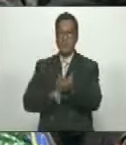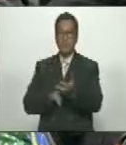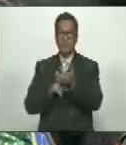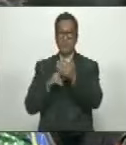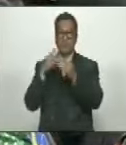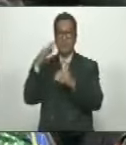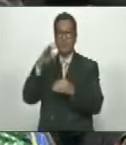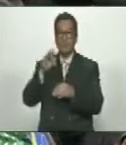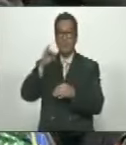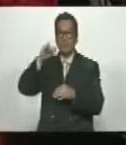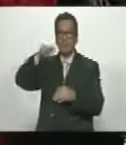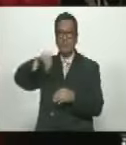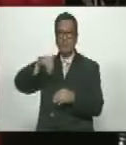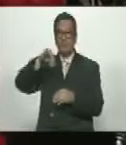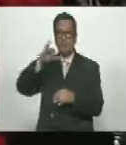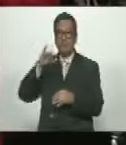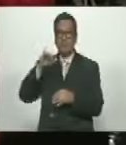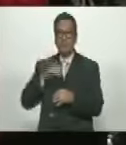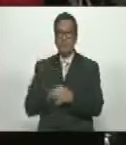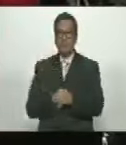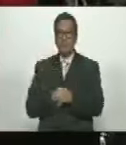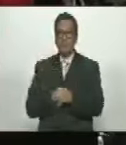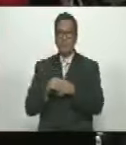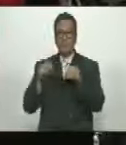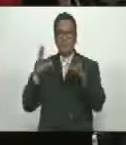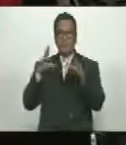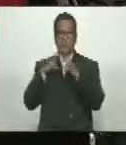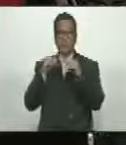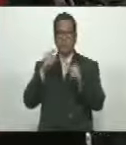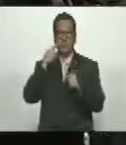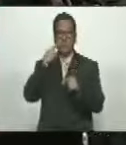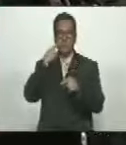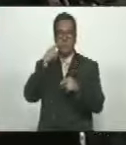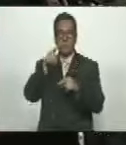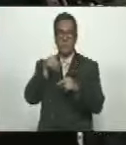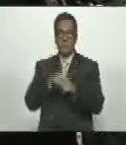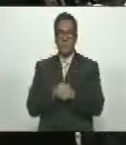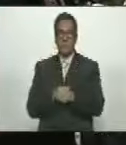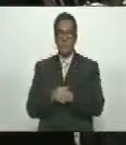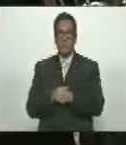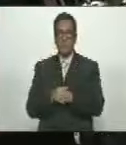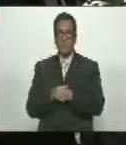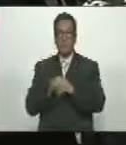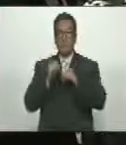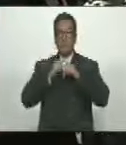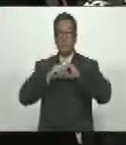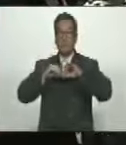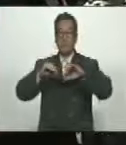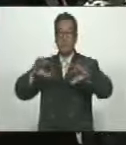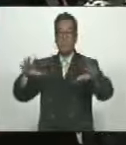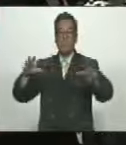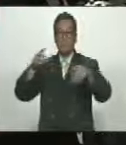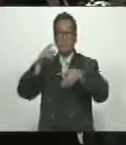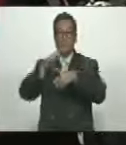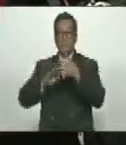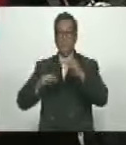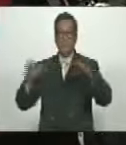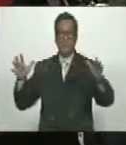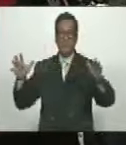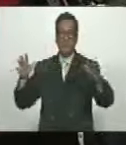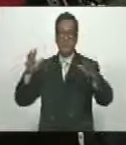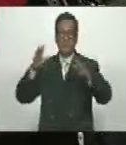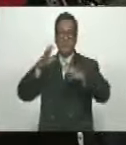el Fondo Monetario Internacional con toda su visión de distribución de la riqueza a favor de las grandes